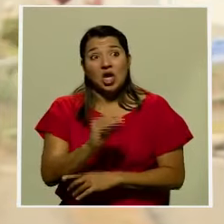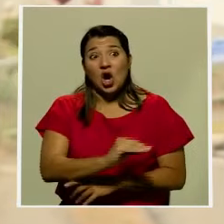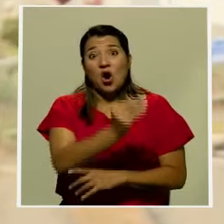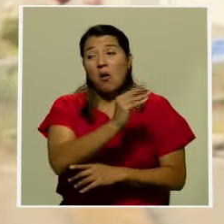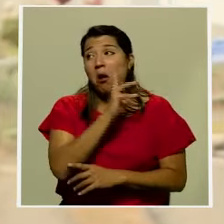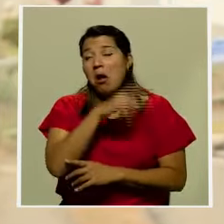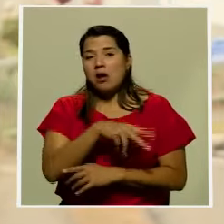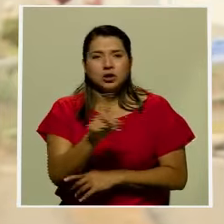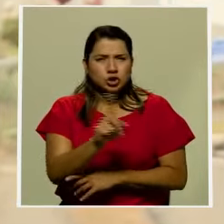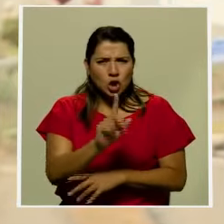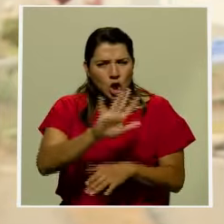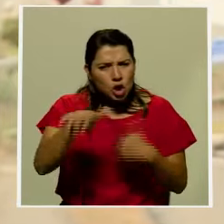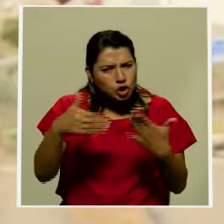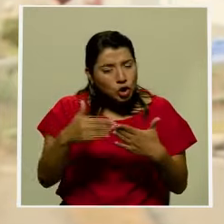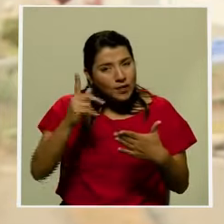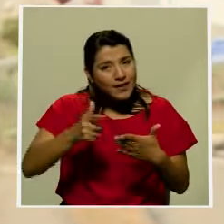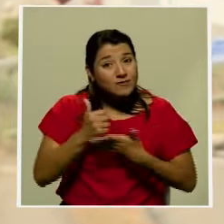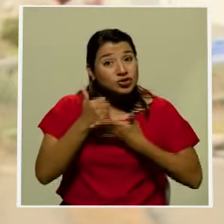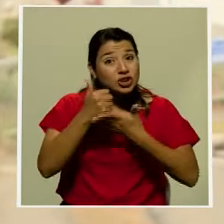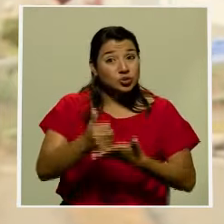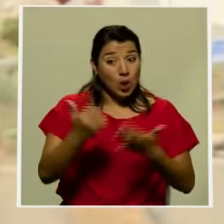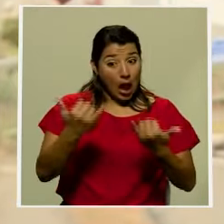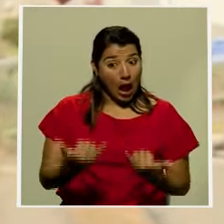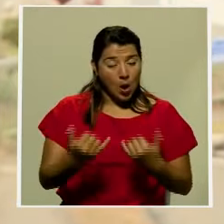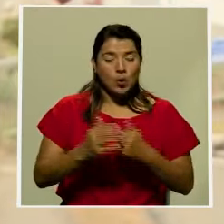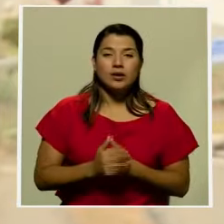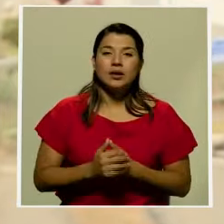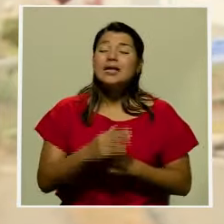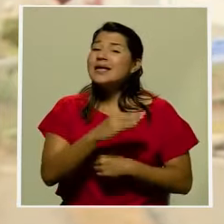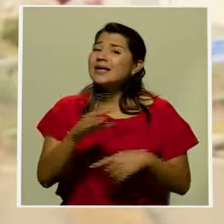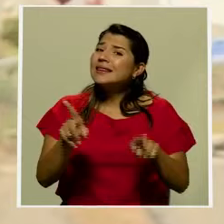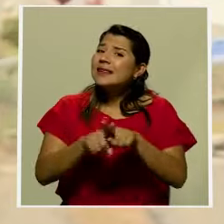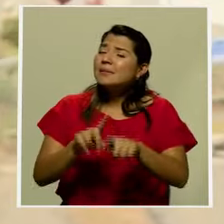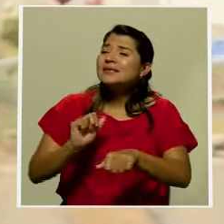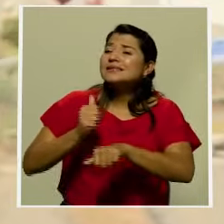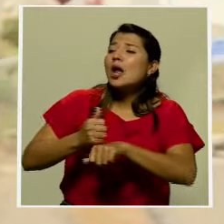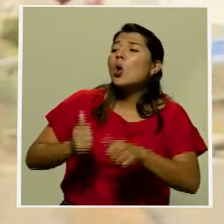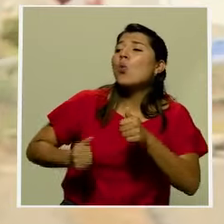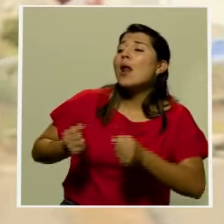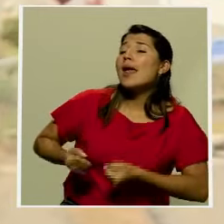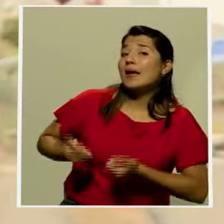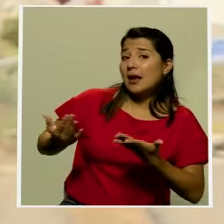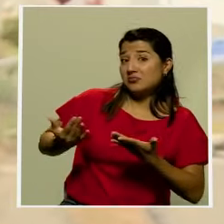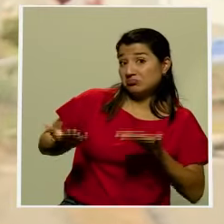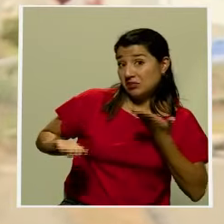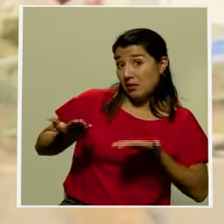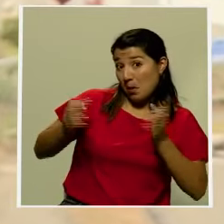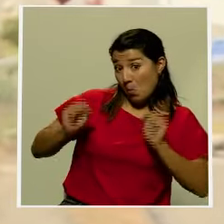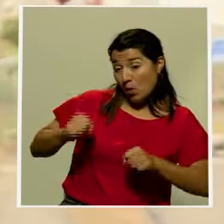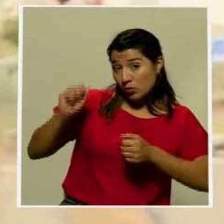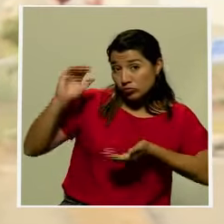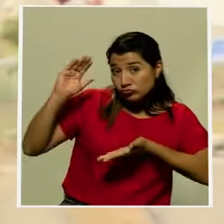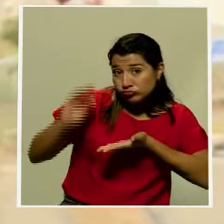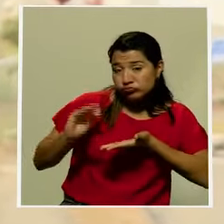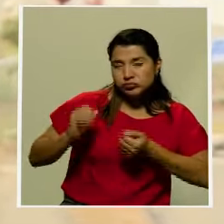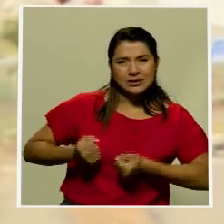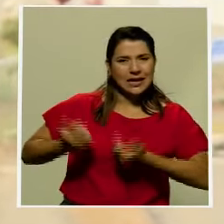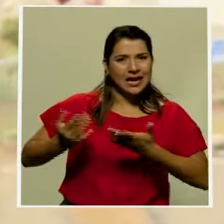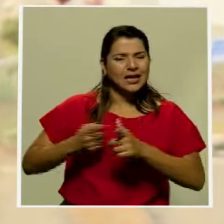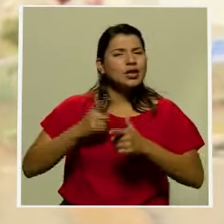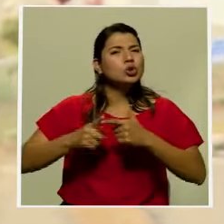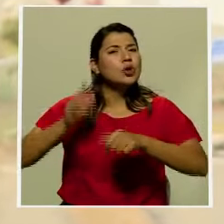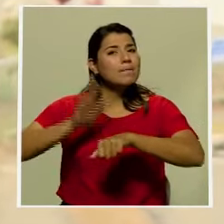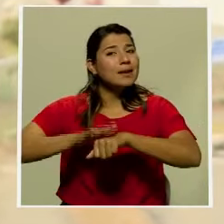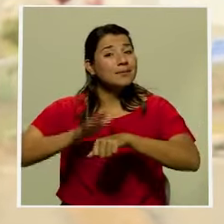tenemos que estar aportando en este momento y determinar también los gastos. Posiblemente podamos reducir algunos de ellos y esto nos permite